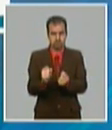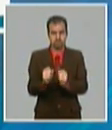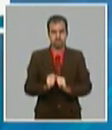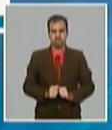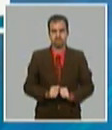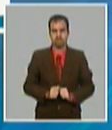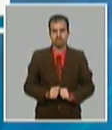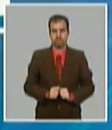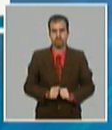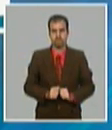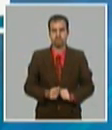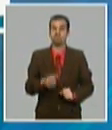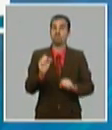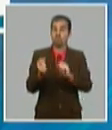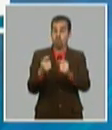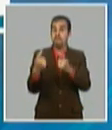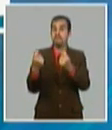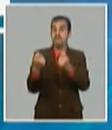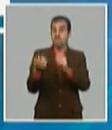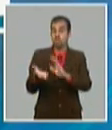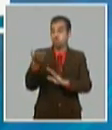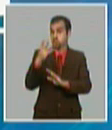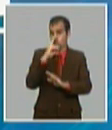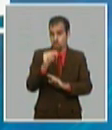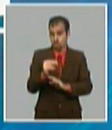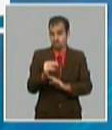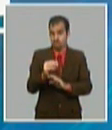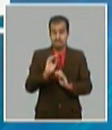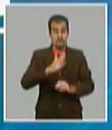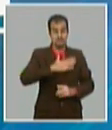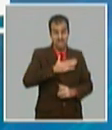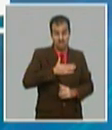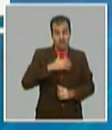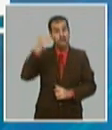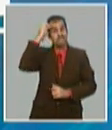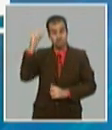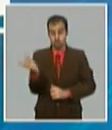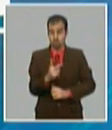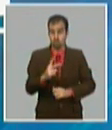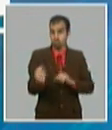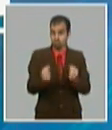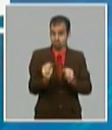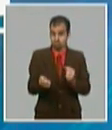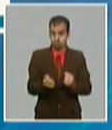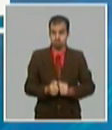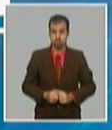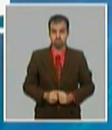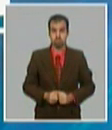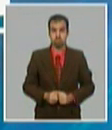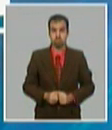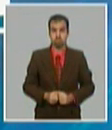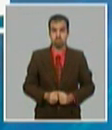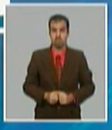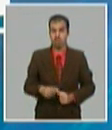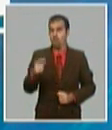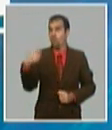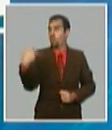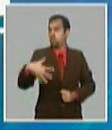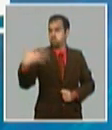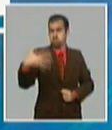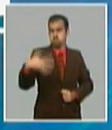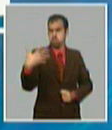control de los precios en el sector no estatal y en el estatal no permitir precios abusivos